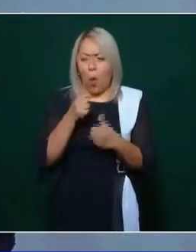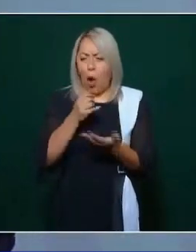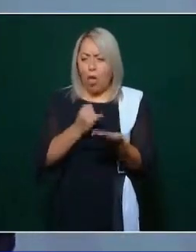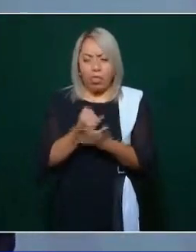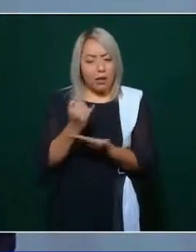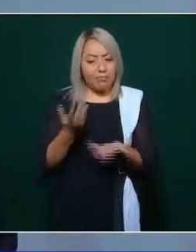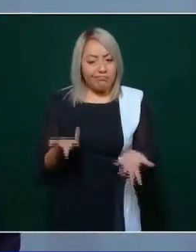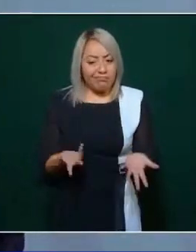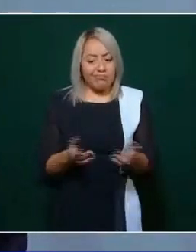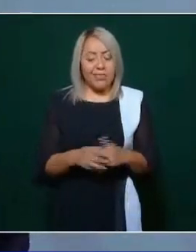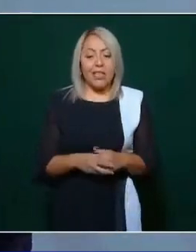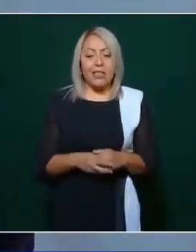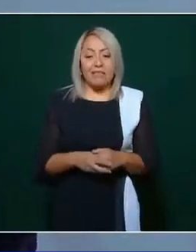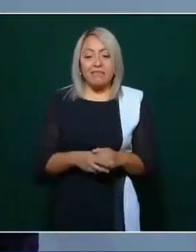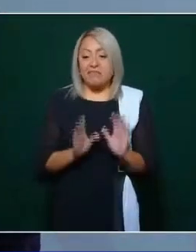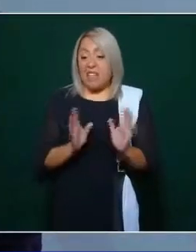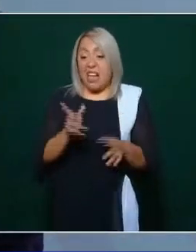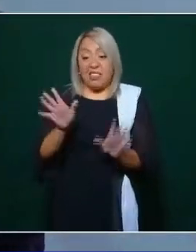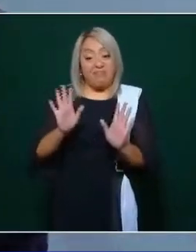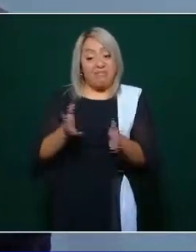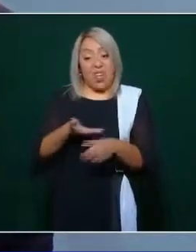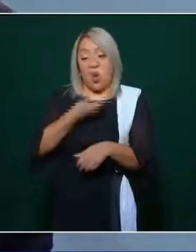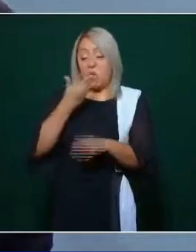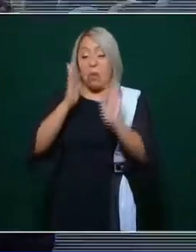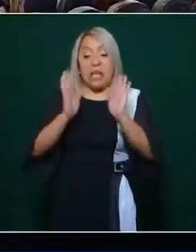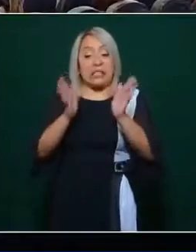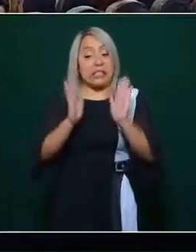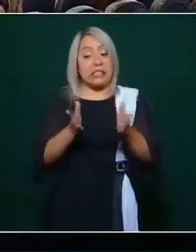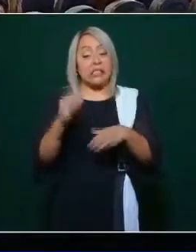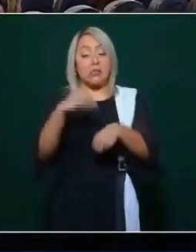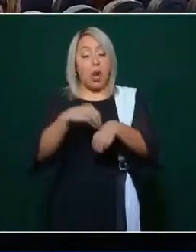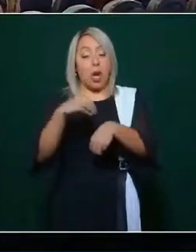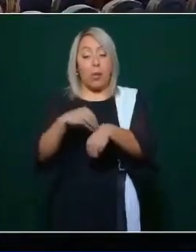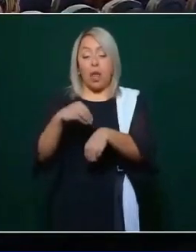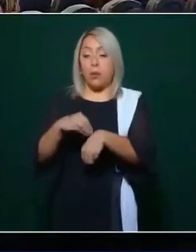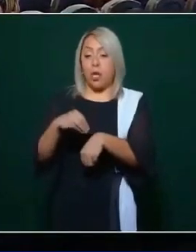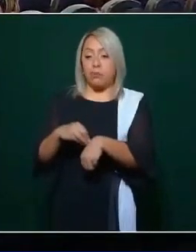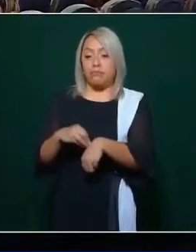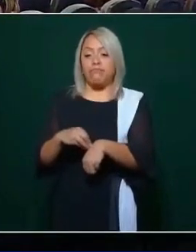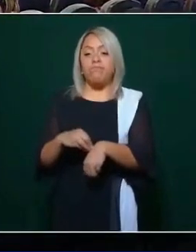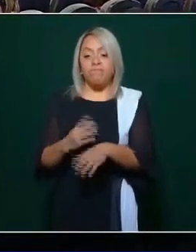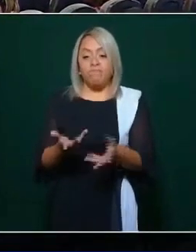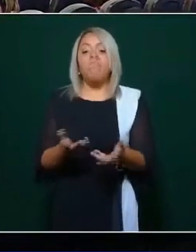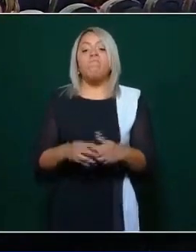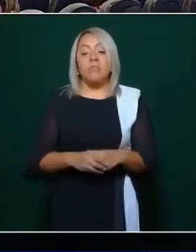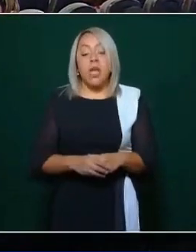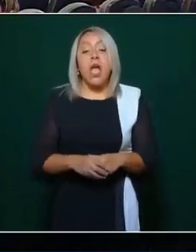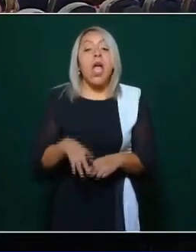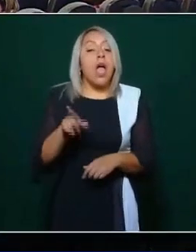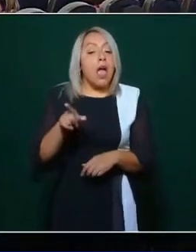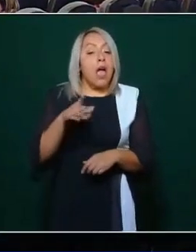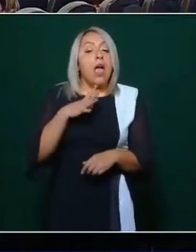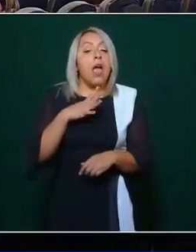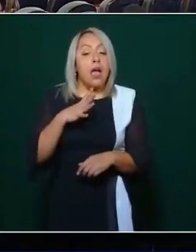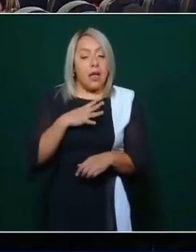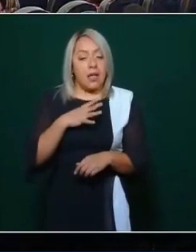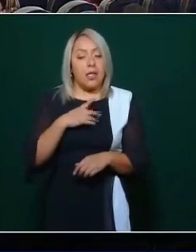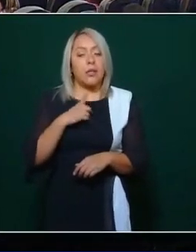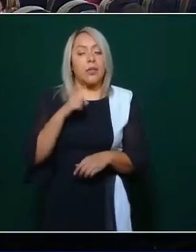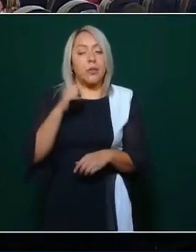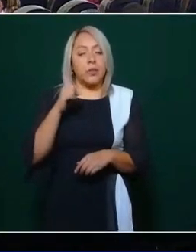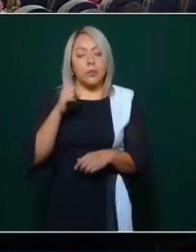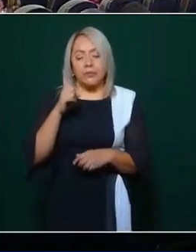a imponer todo entonces hay algo ahí de un pueblo no sé si lo